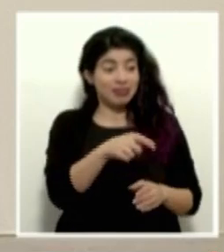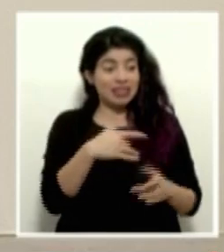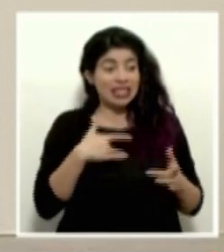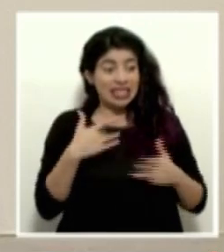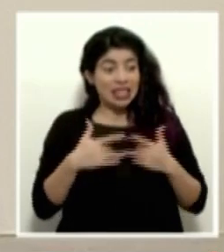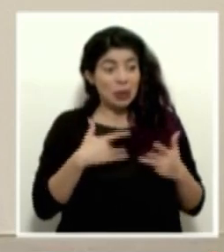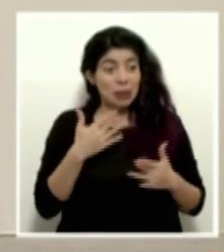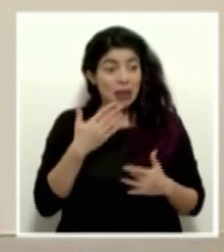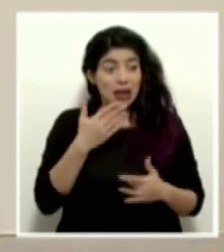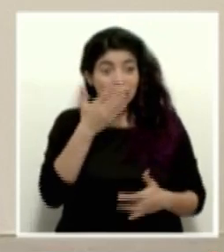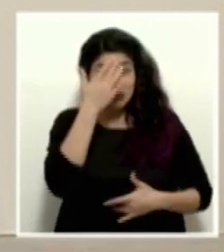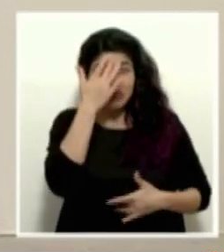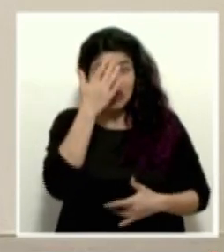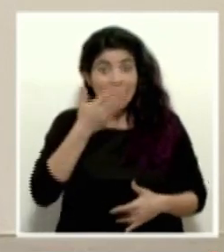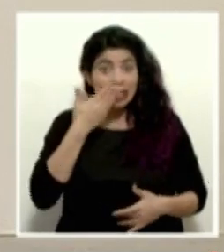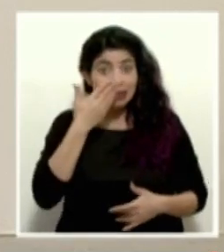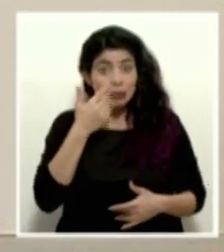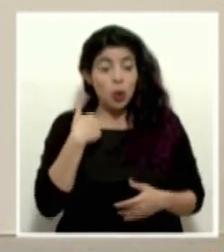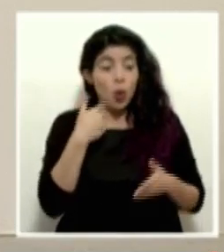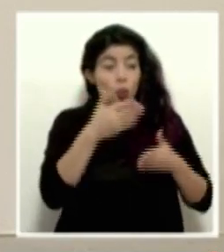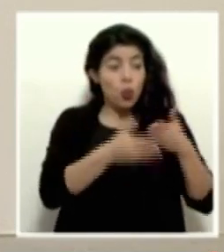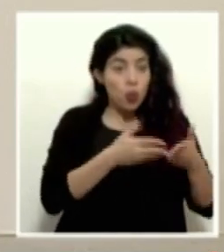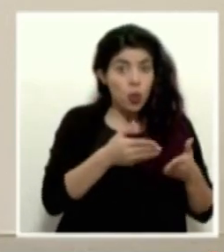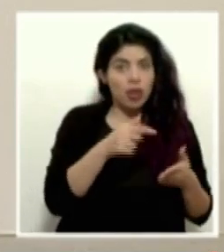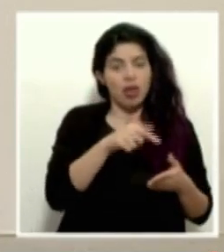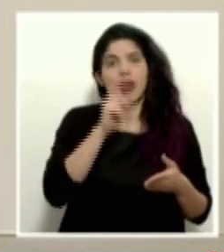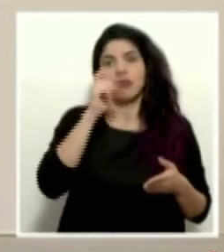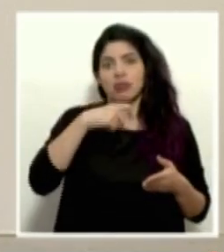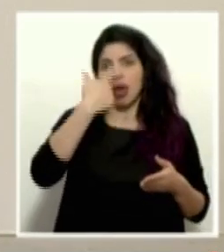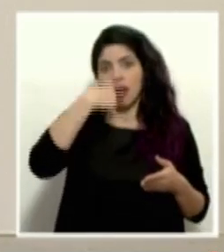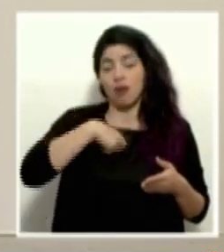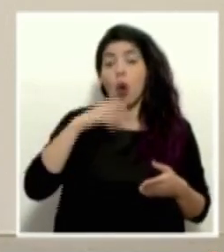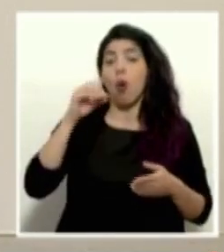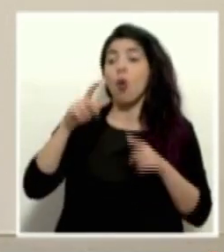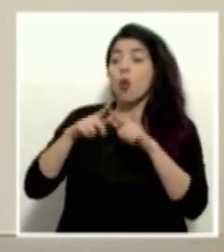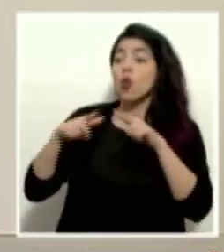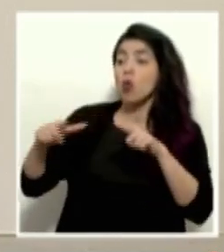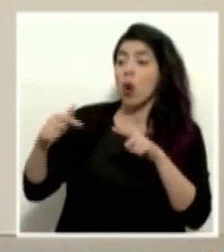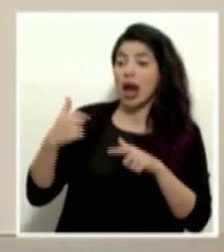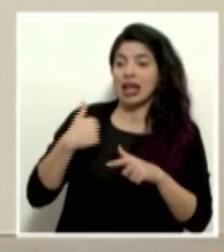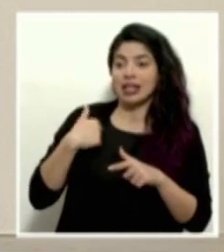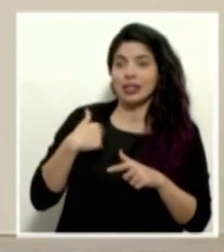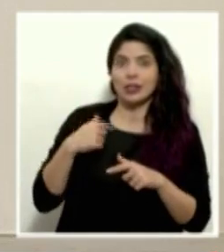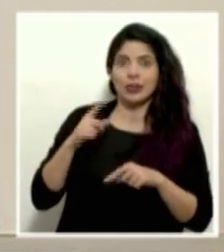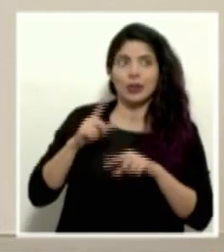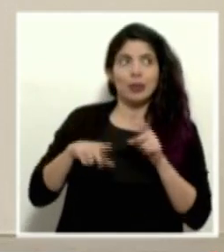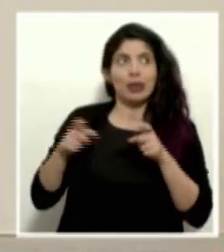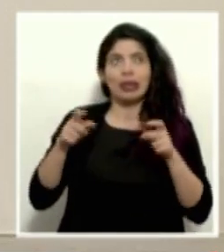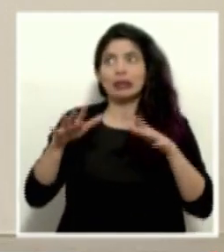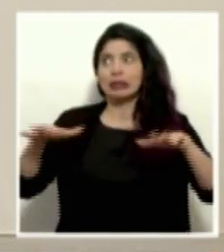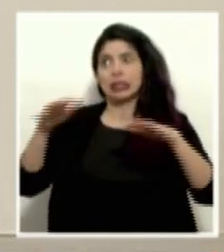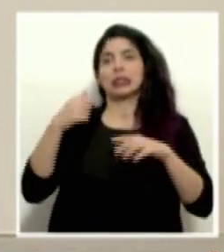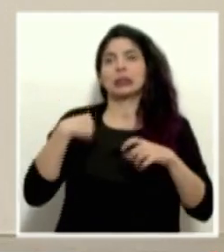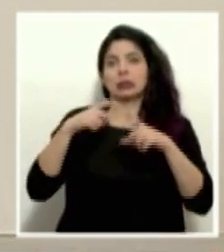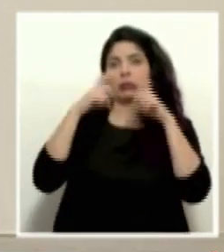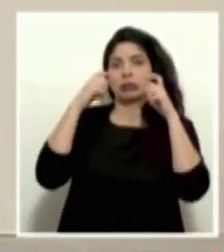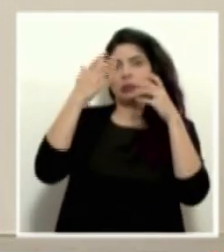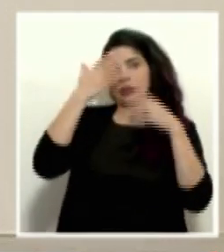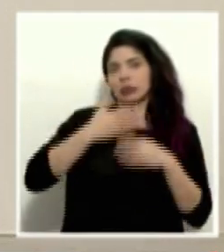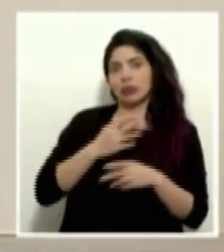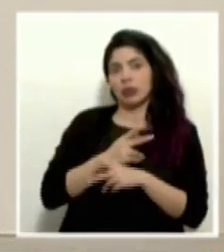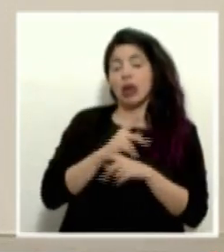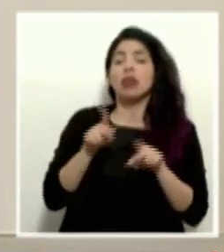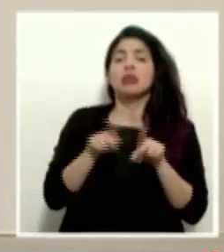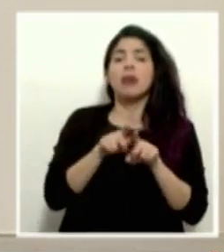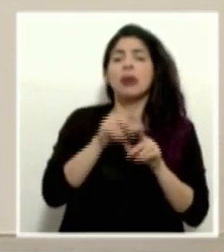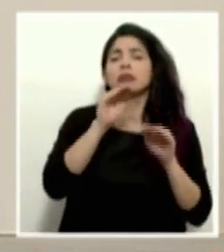síntomas respiratorios u otros lugares que no tenemos una injerencia directa como autoridades, pero en realidad es parte también de